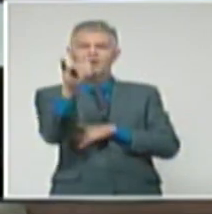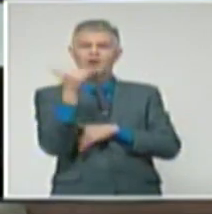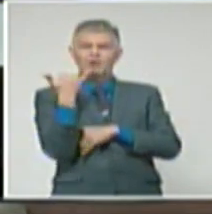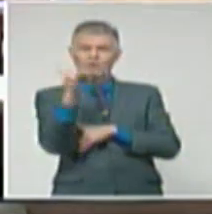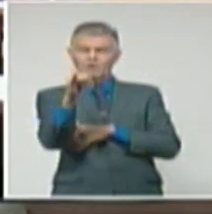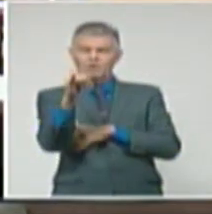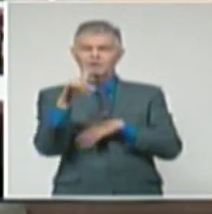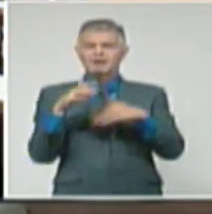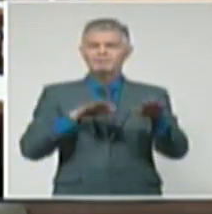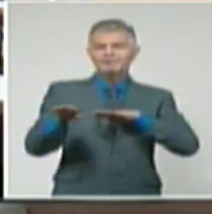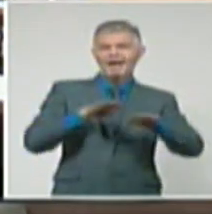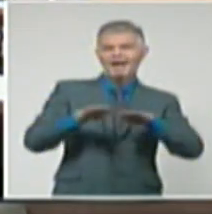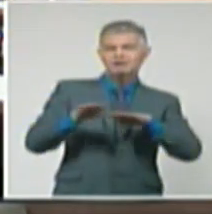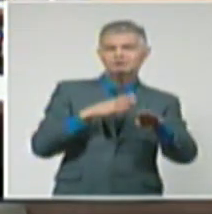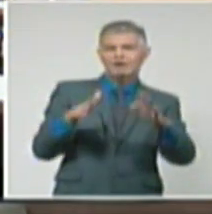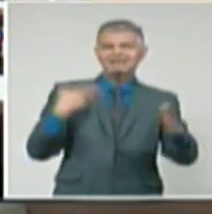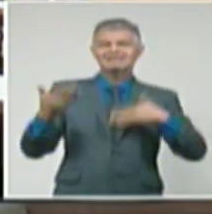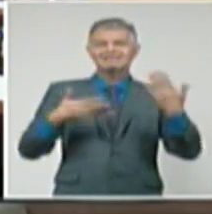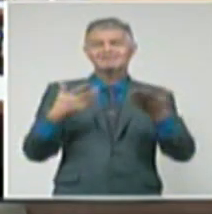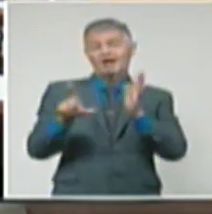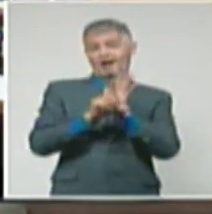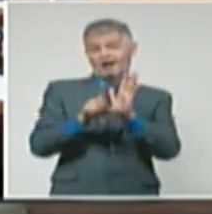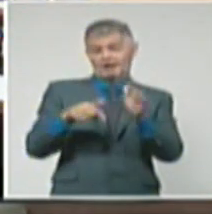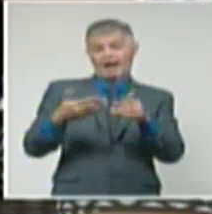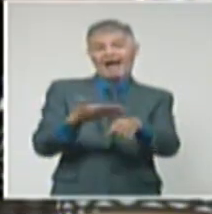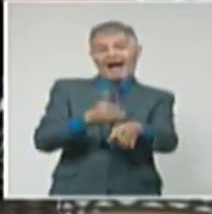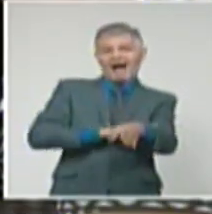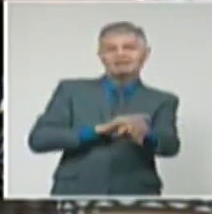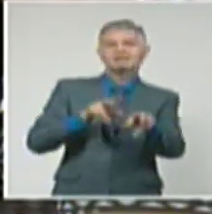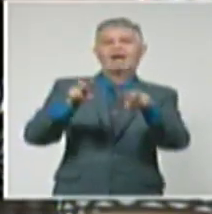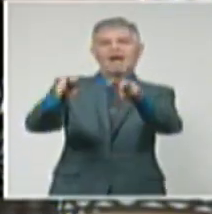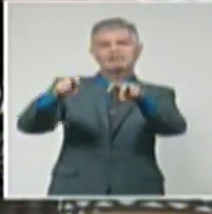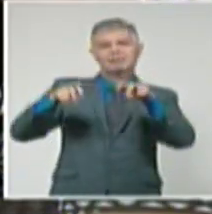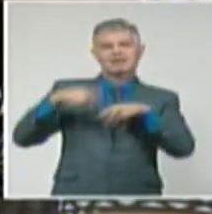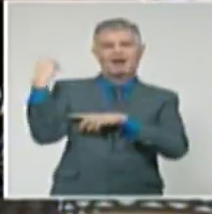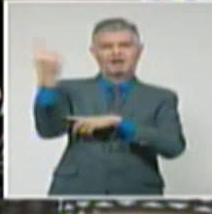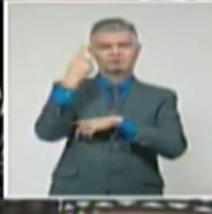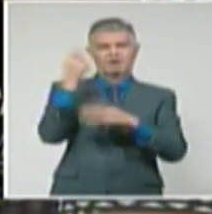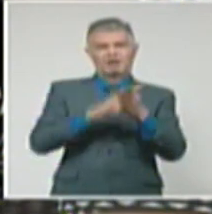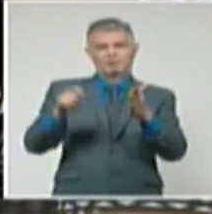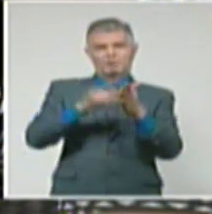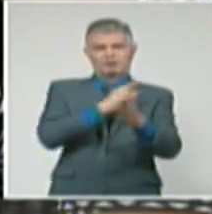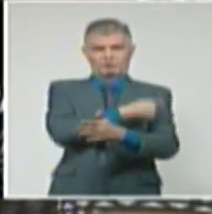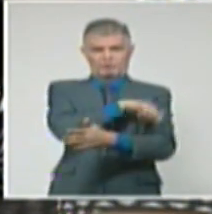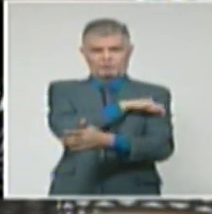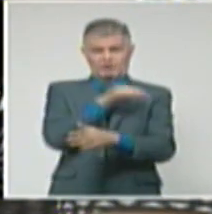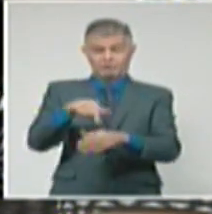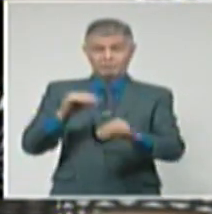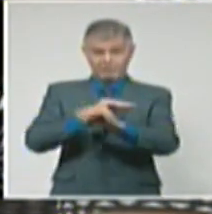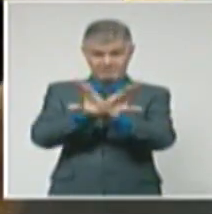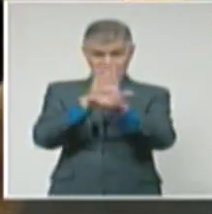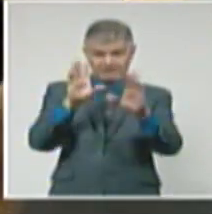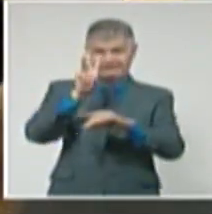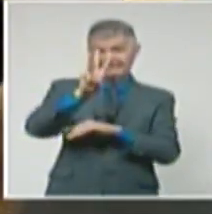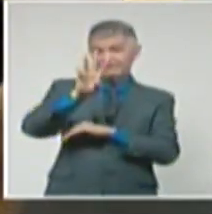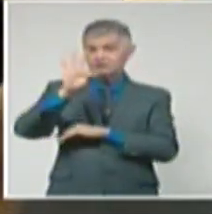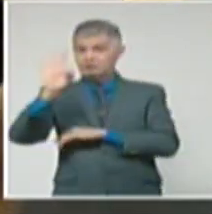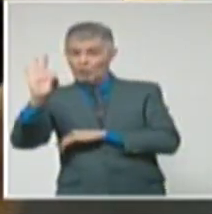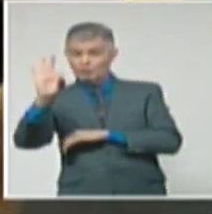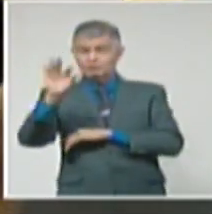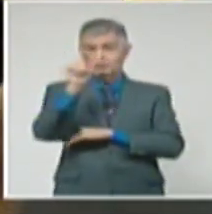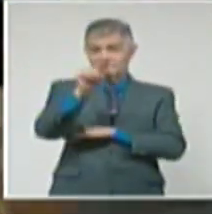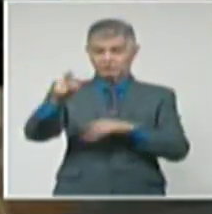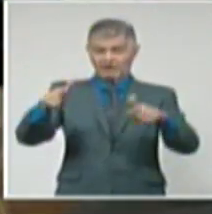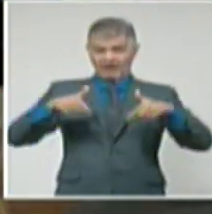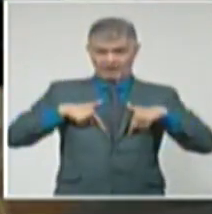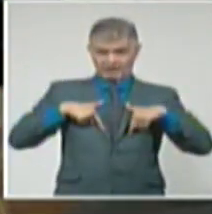legislativa previa a la Asamblea Nacional del Poder Popular. En la sesión matutina, los 38 diputados de este territorio intercambiaron